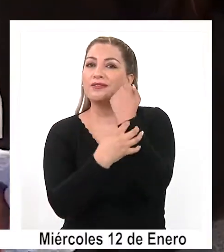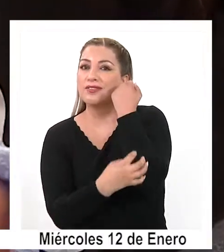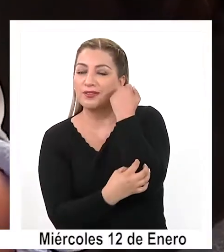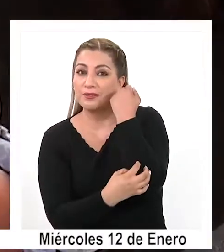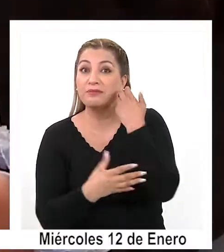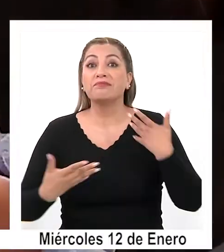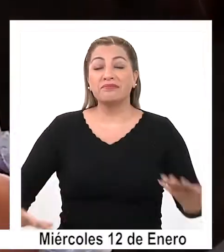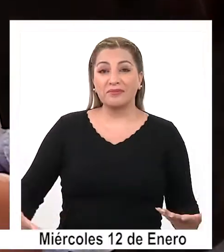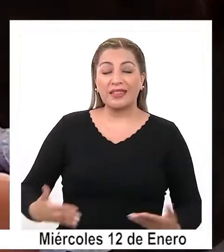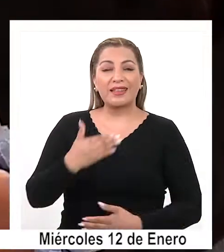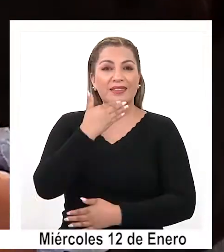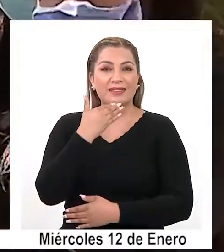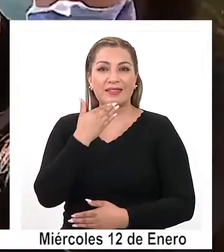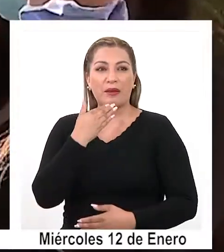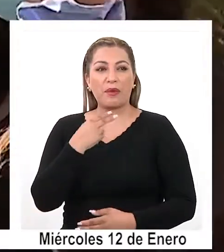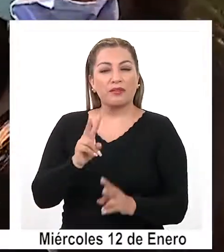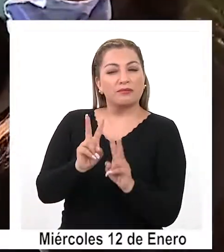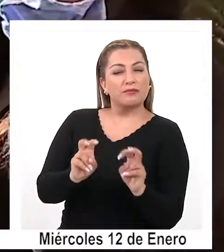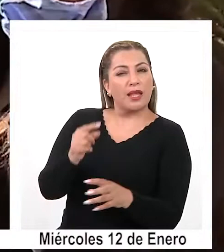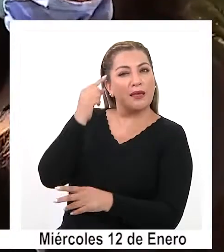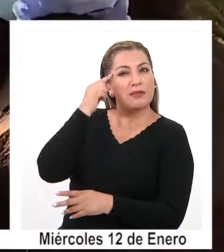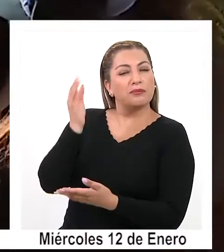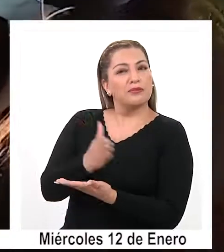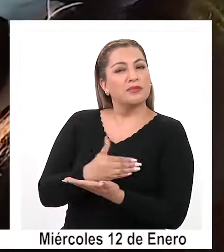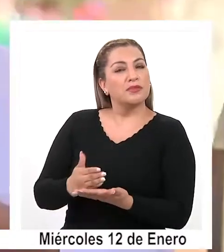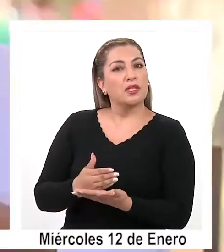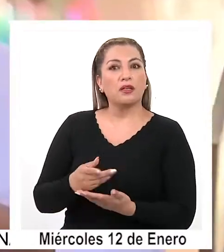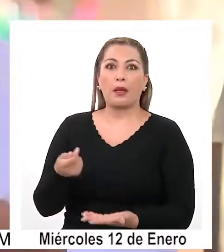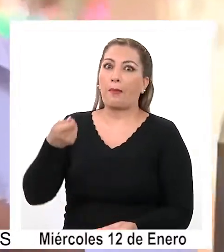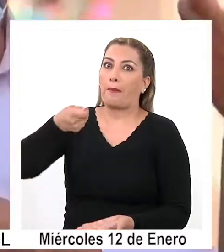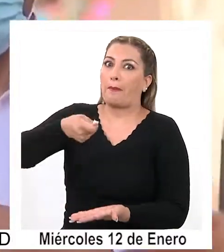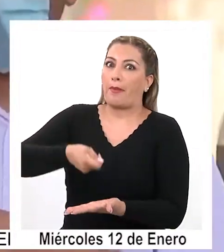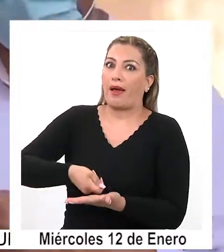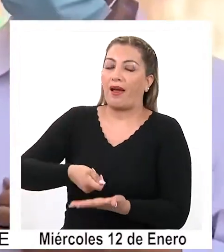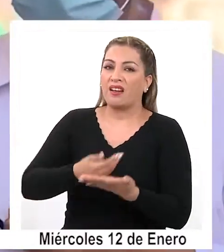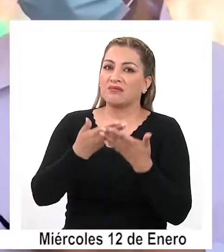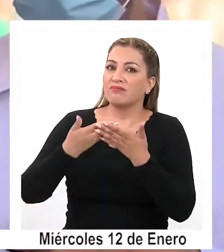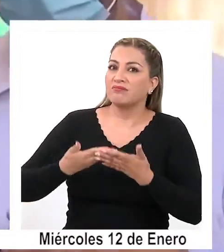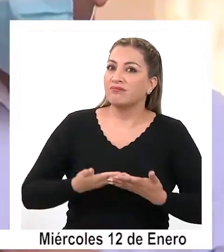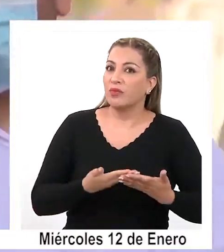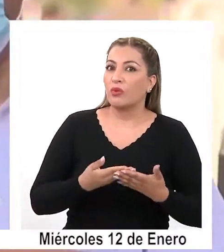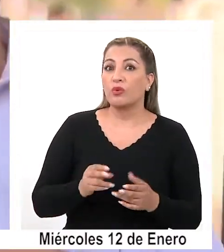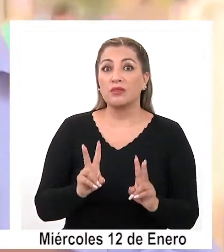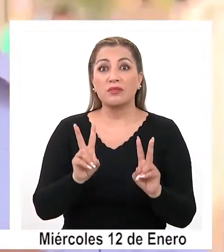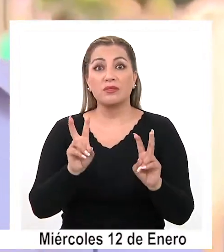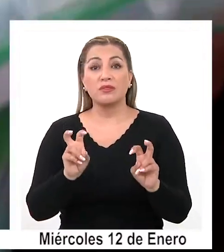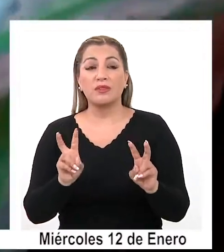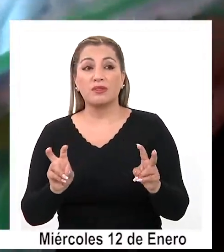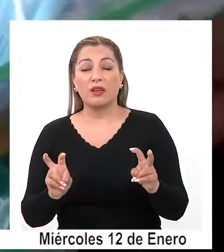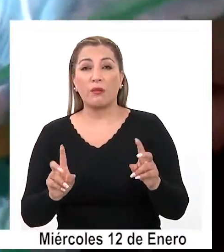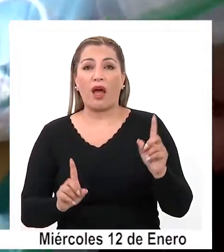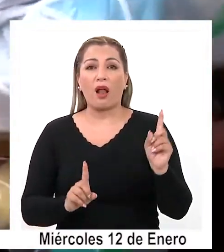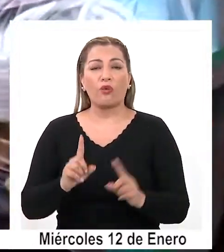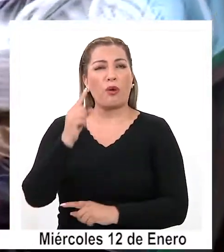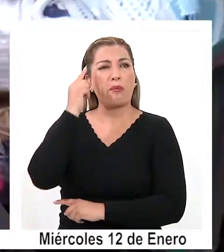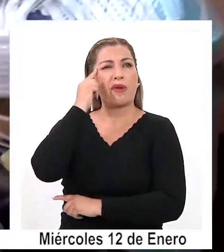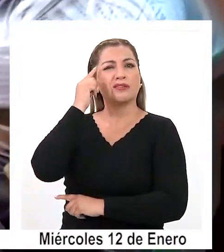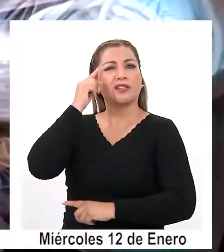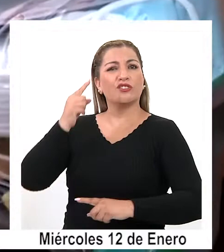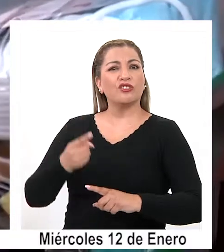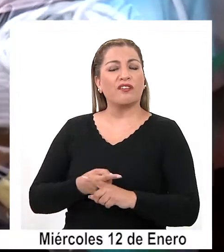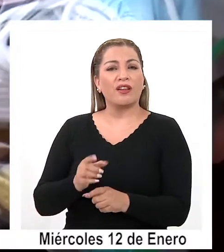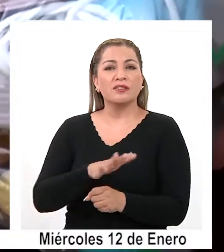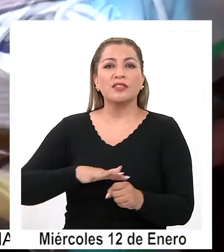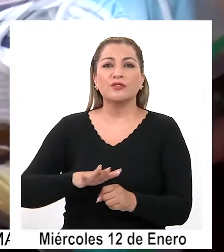Sin embargo, también analizan cómo financiar sus estudios, factores que los han hecho repensar la situación